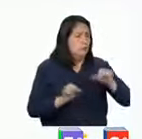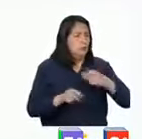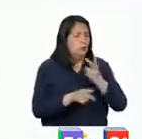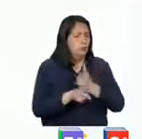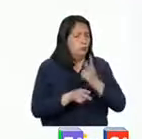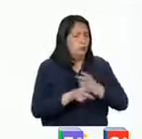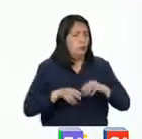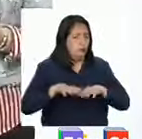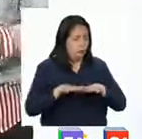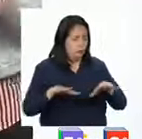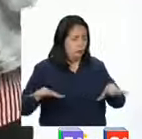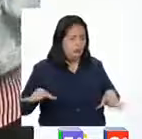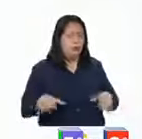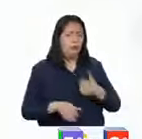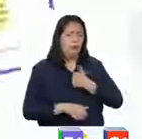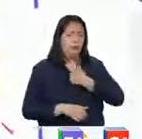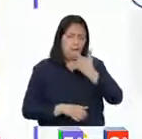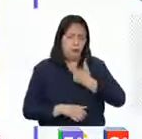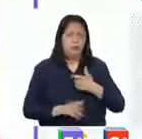que cuiden su espacio personal?